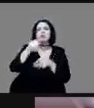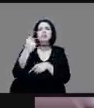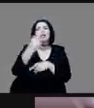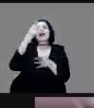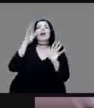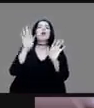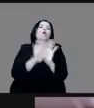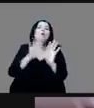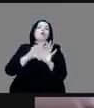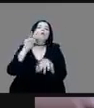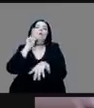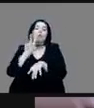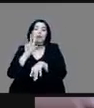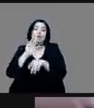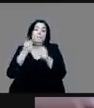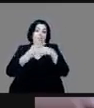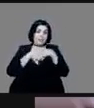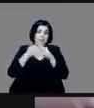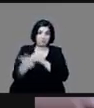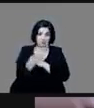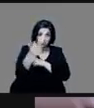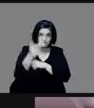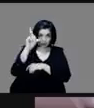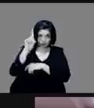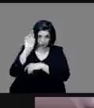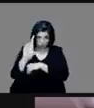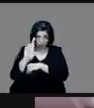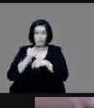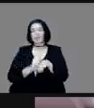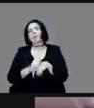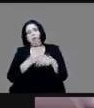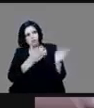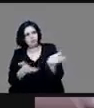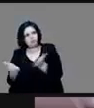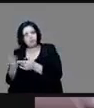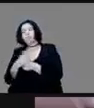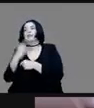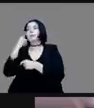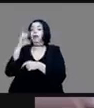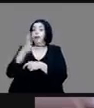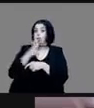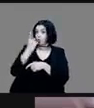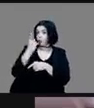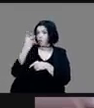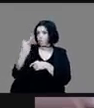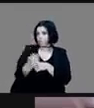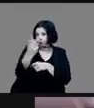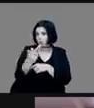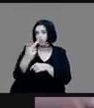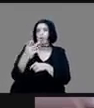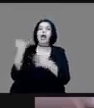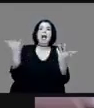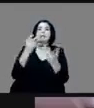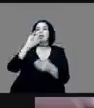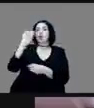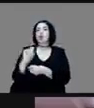preguntas y respuestas? Adelante. Adelante. Hay una primera pregunta que nos está haciendo Julio,